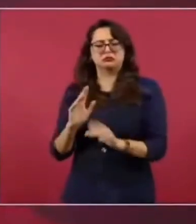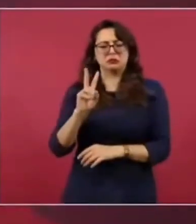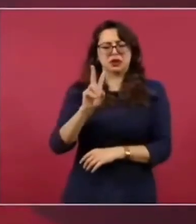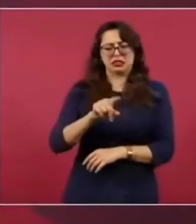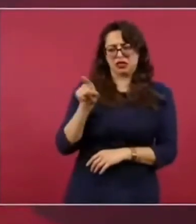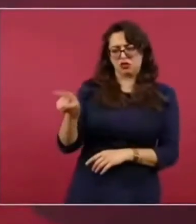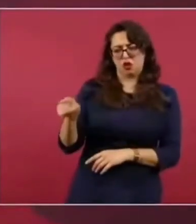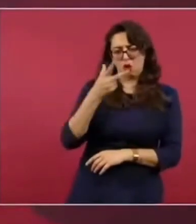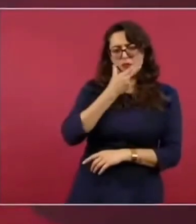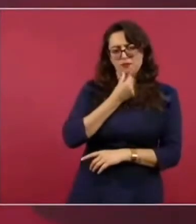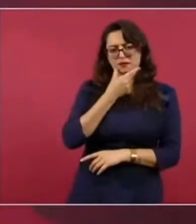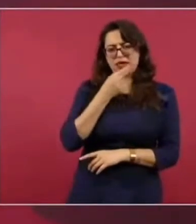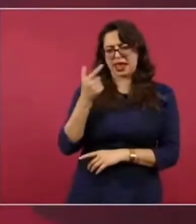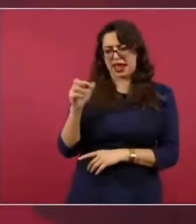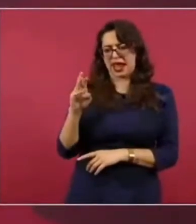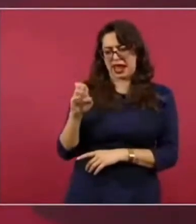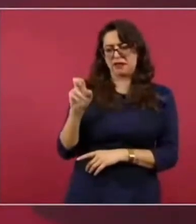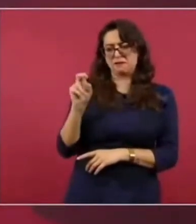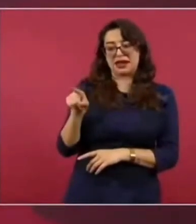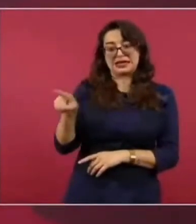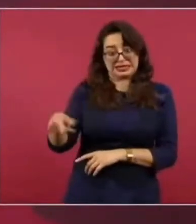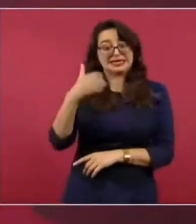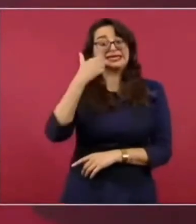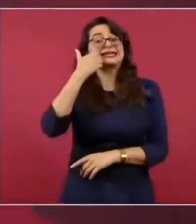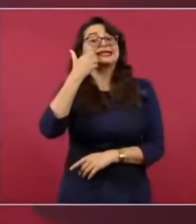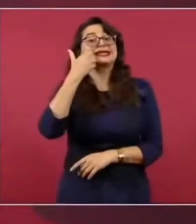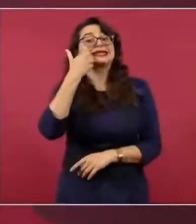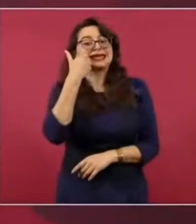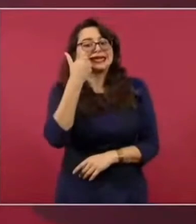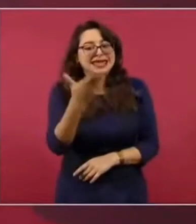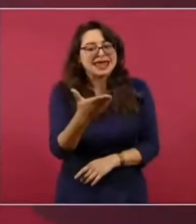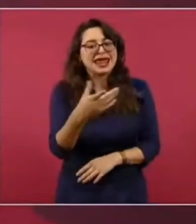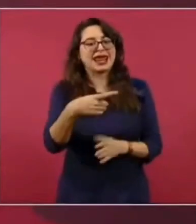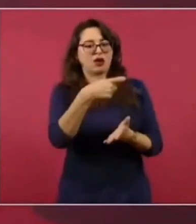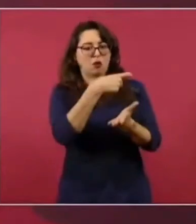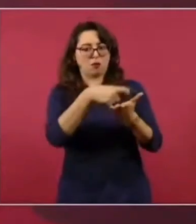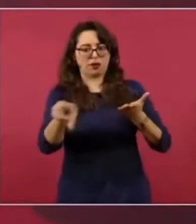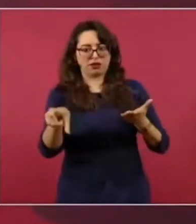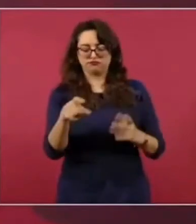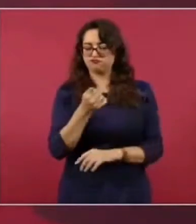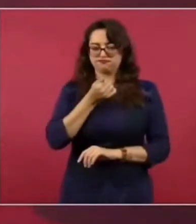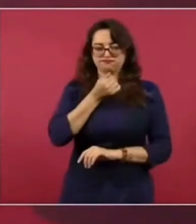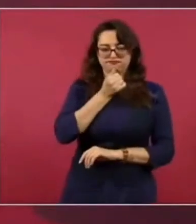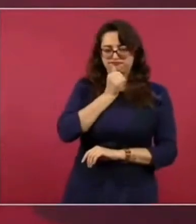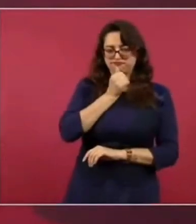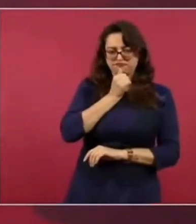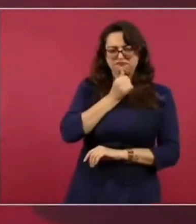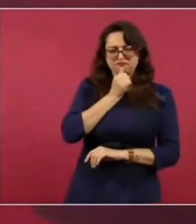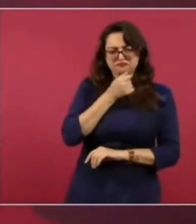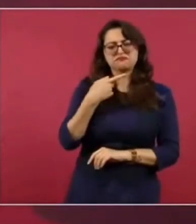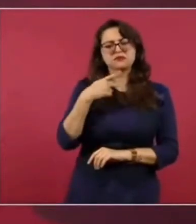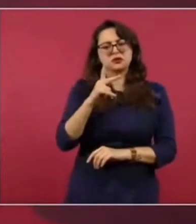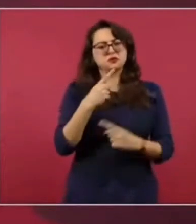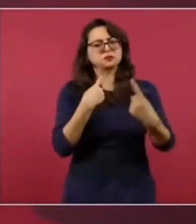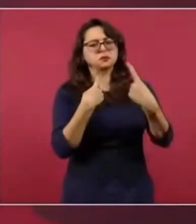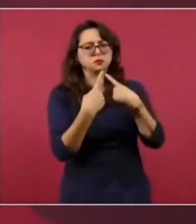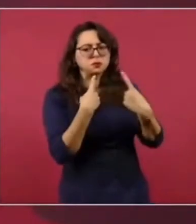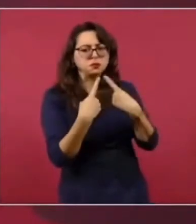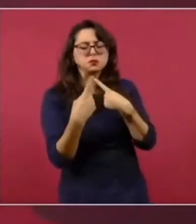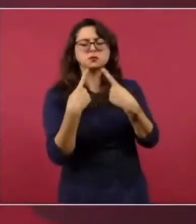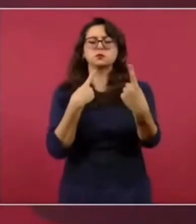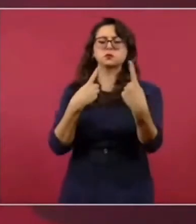Y nosotros les hemos transmitido